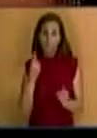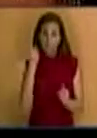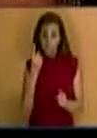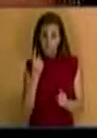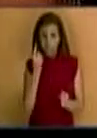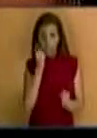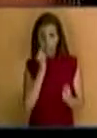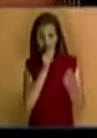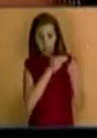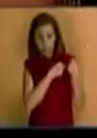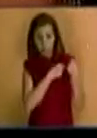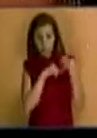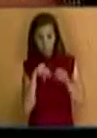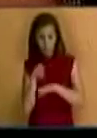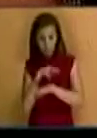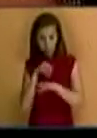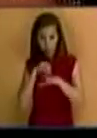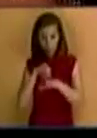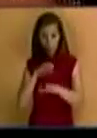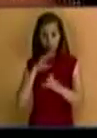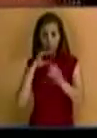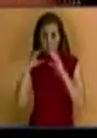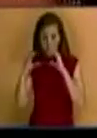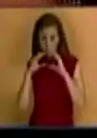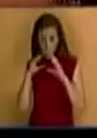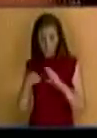representante del Ministerio de Transporte y Comunicaciones.